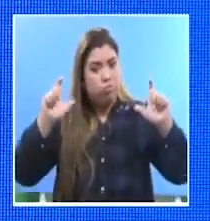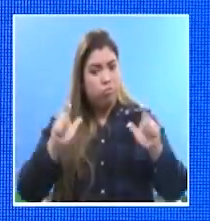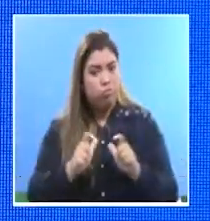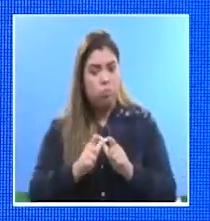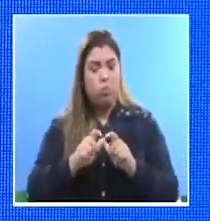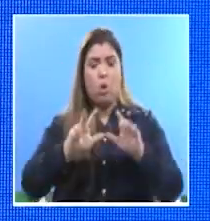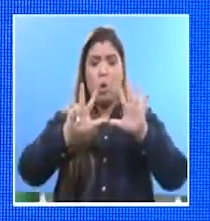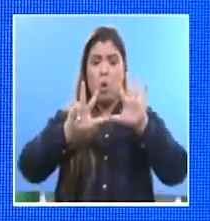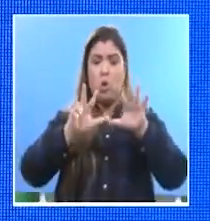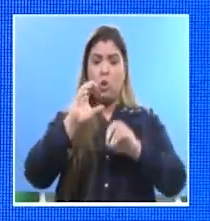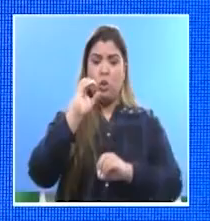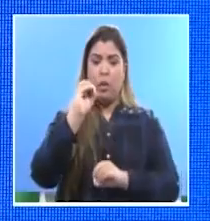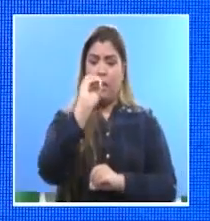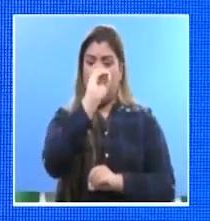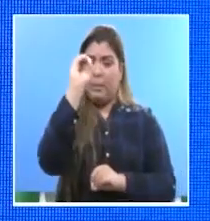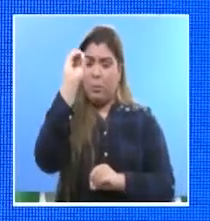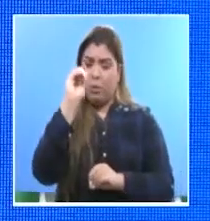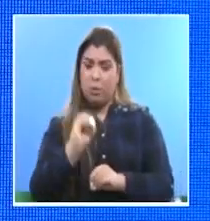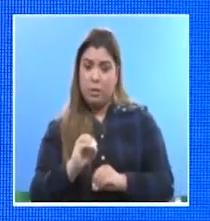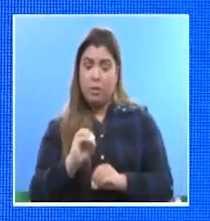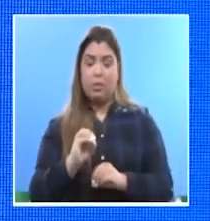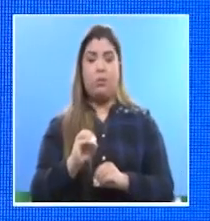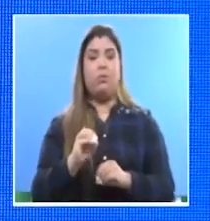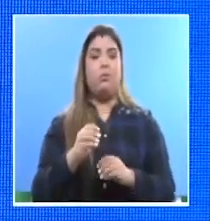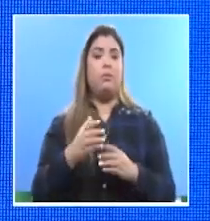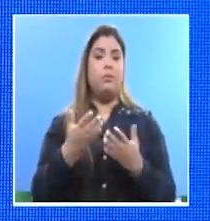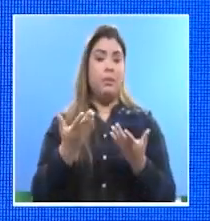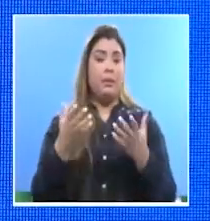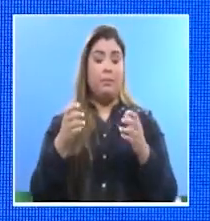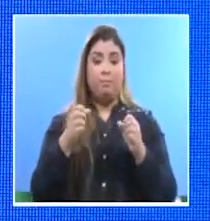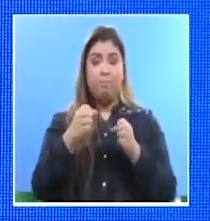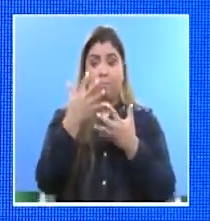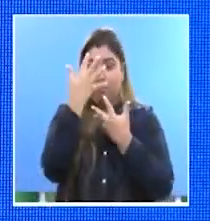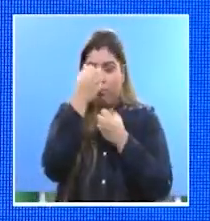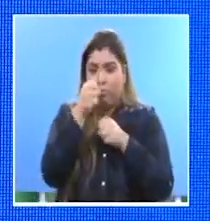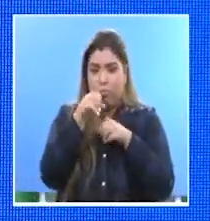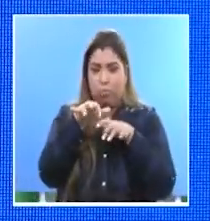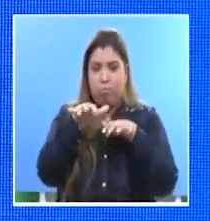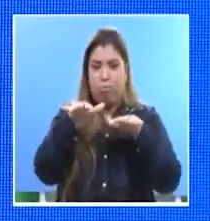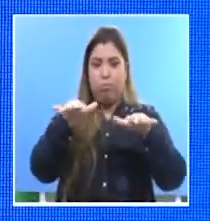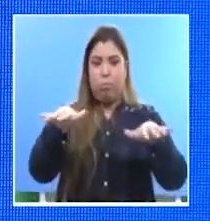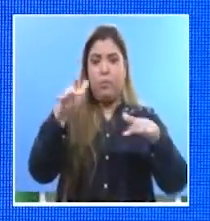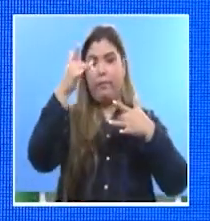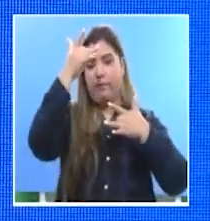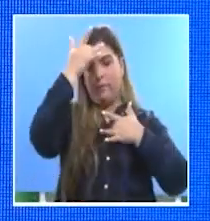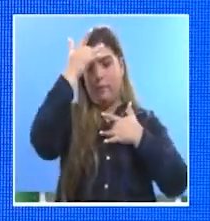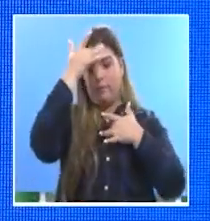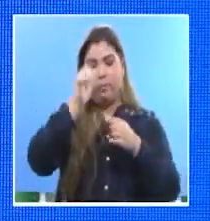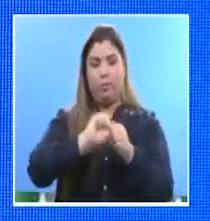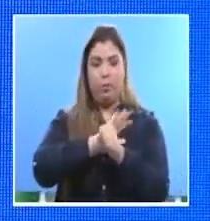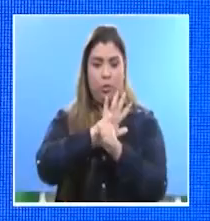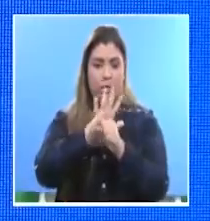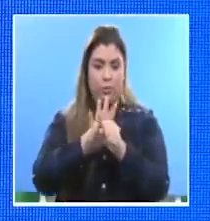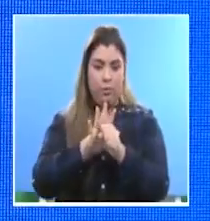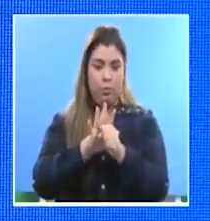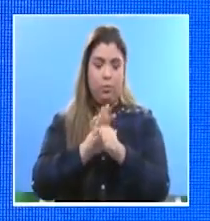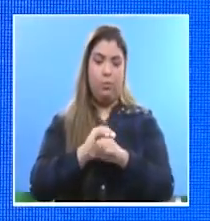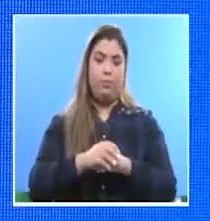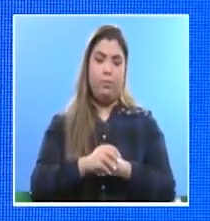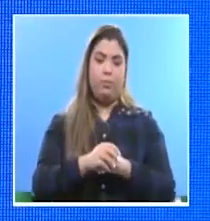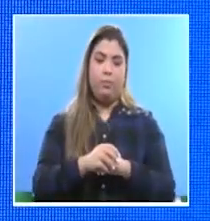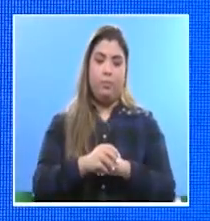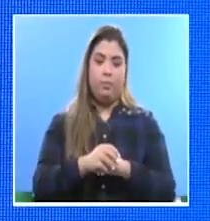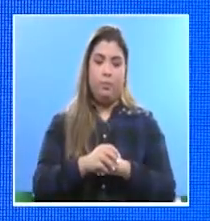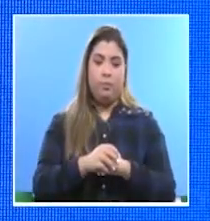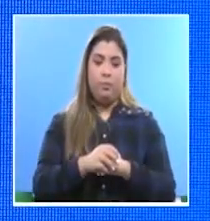% de la tasa de reducción de reproducción del virus. Se le quiere